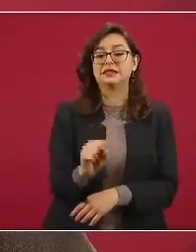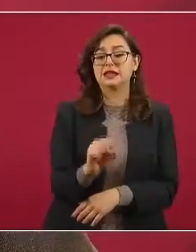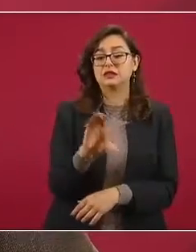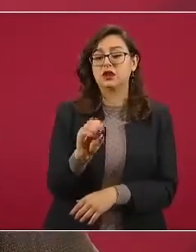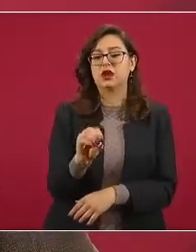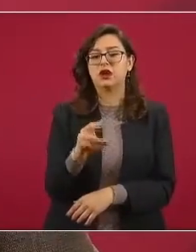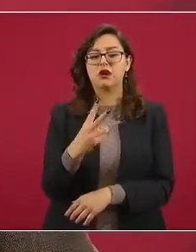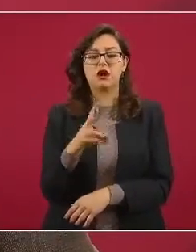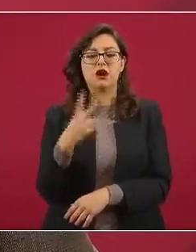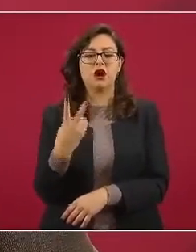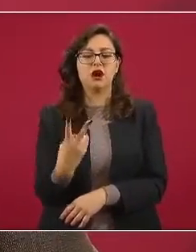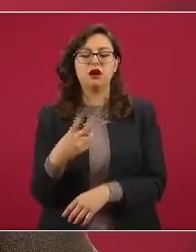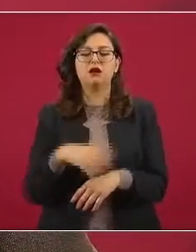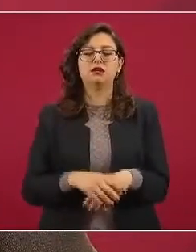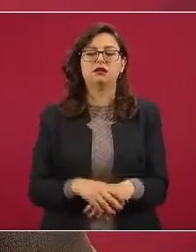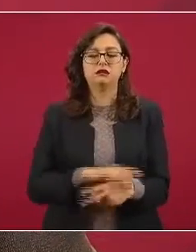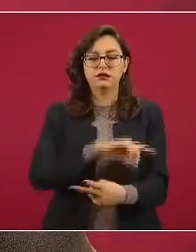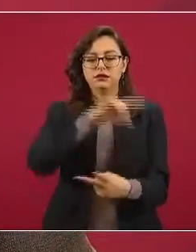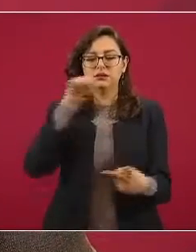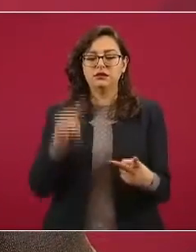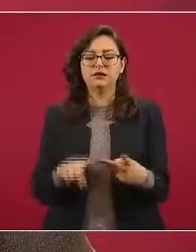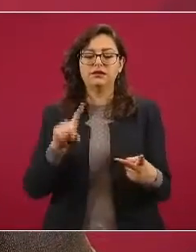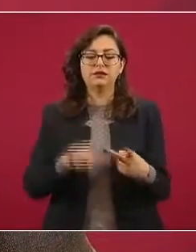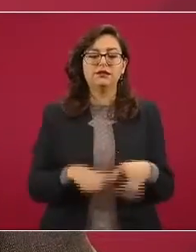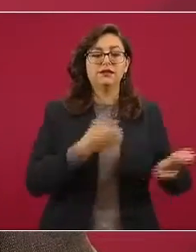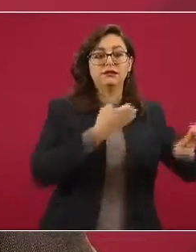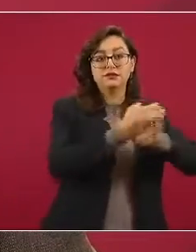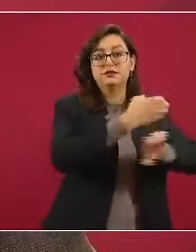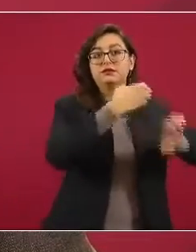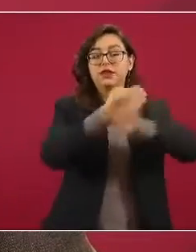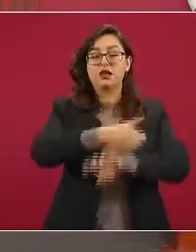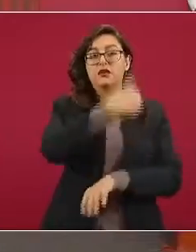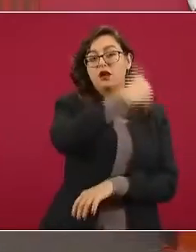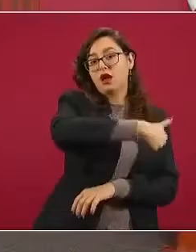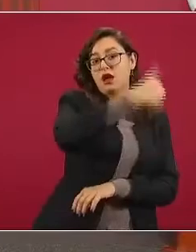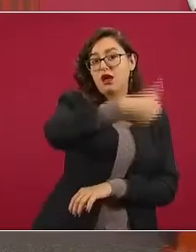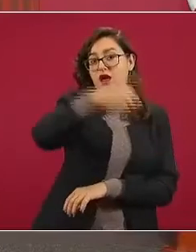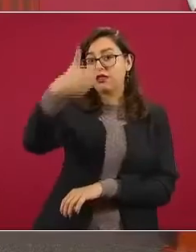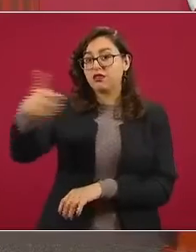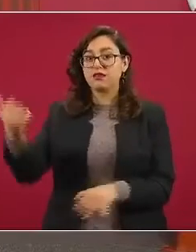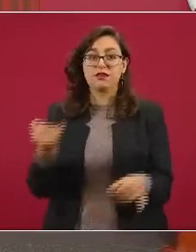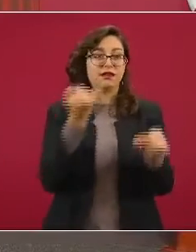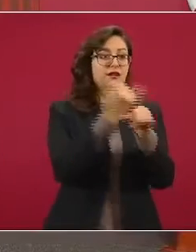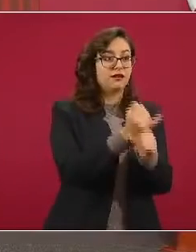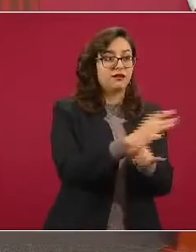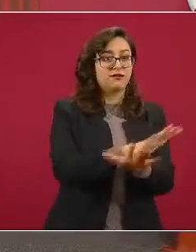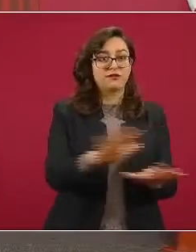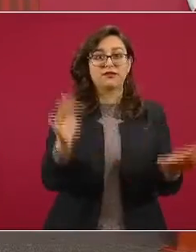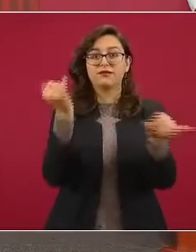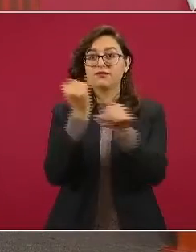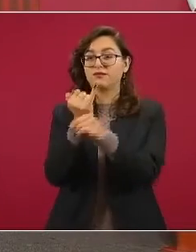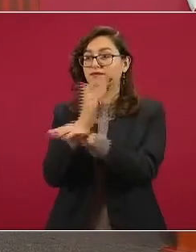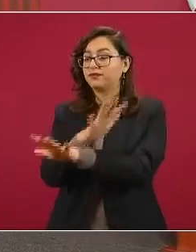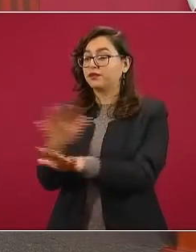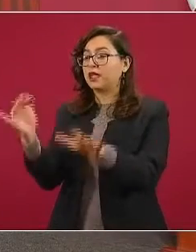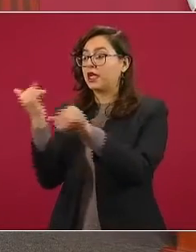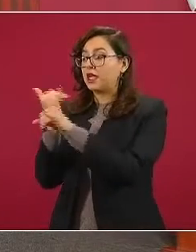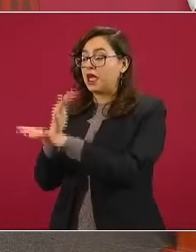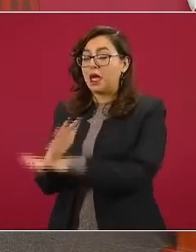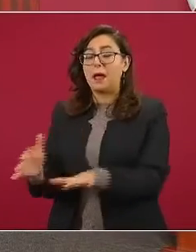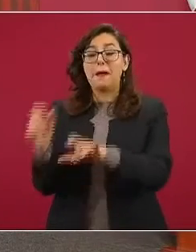estado de las condiciones sanitarias. Y, en continuación, lo ya mencionado con la